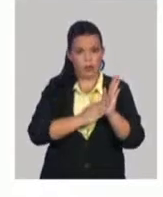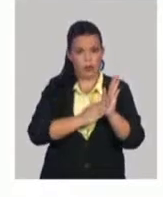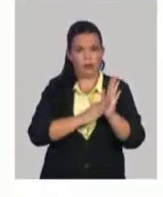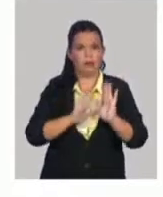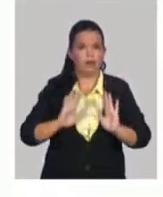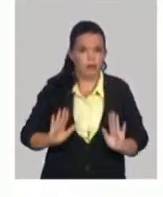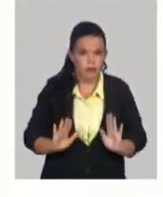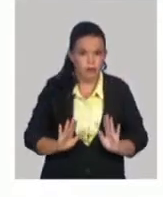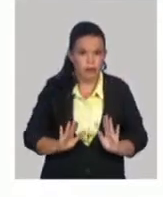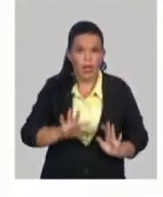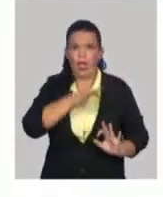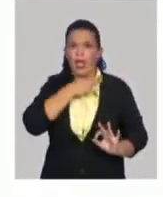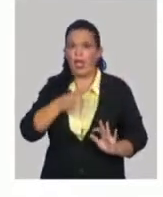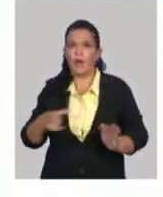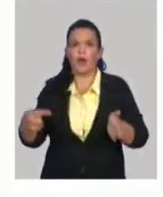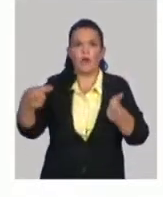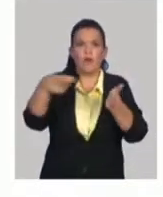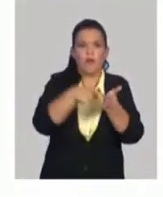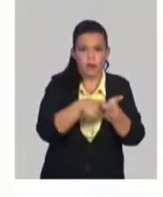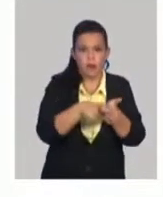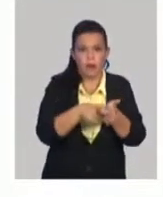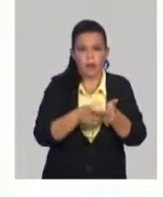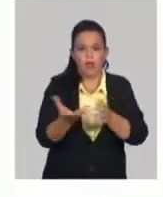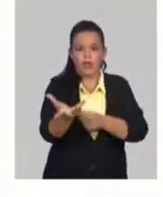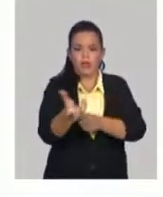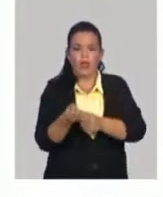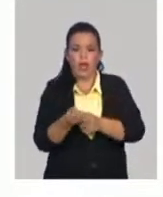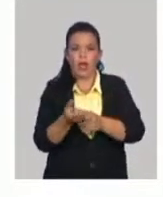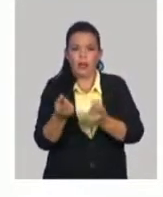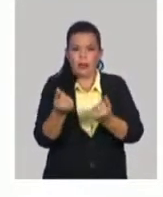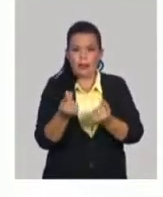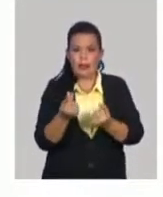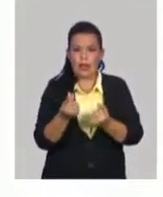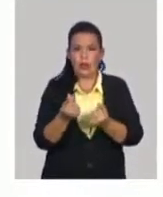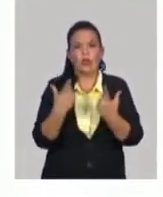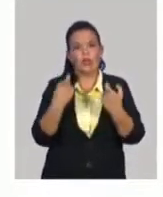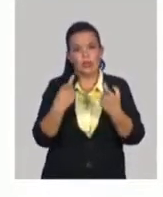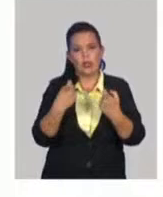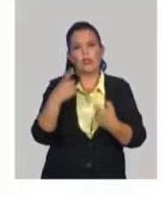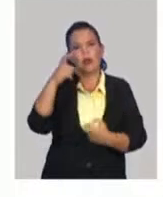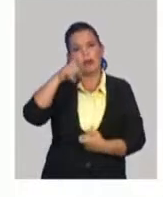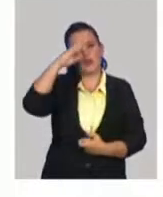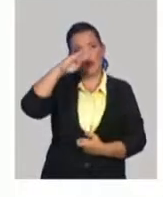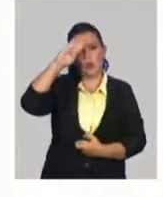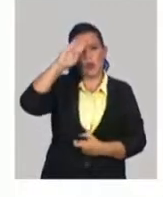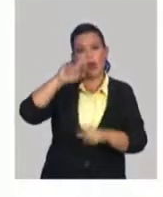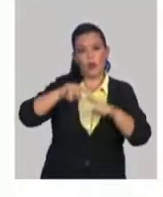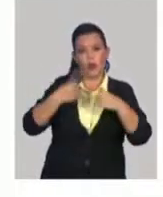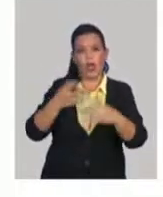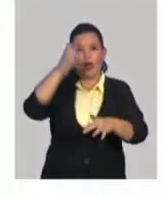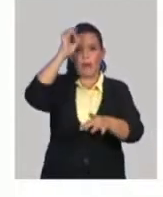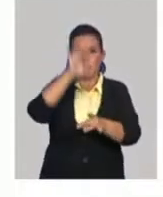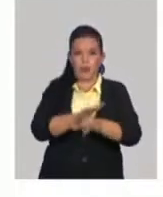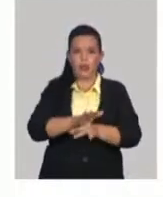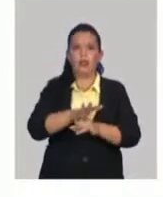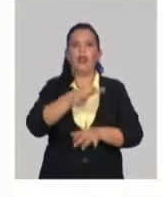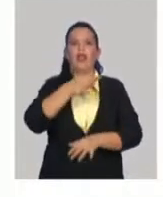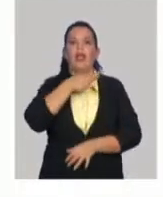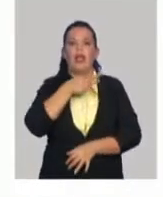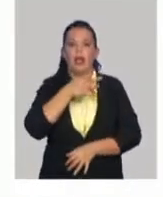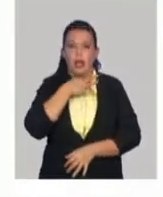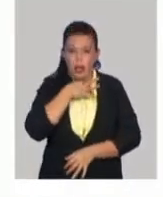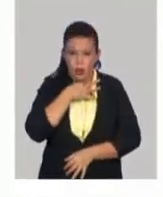esas cuentas tendrá que ser en CUP, que es la moneda que a partir del primero de enero estará